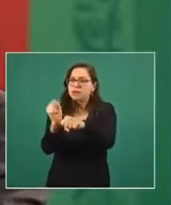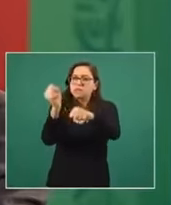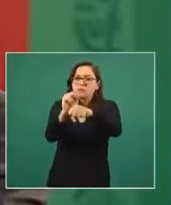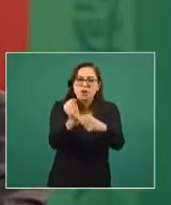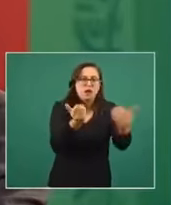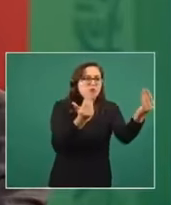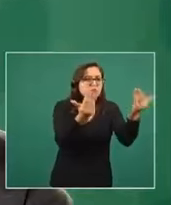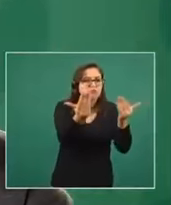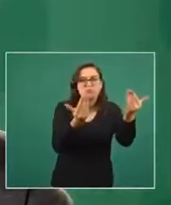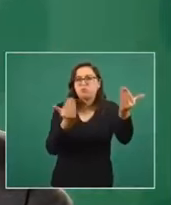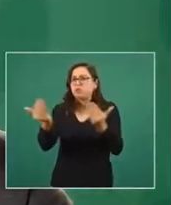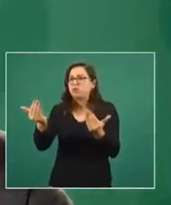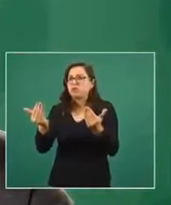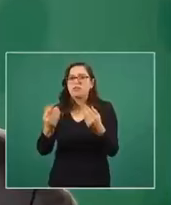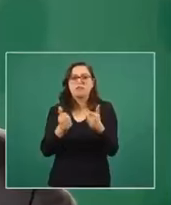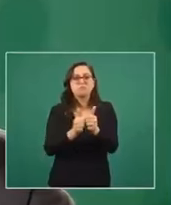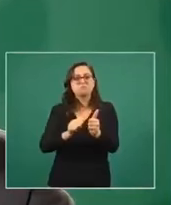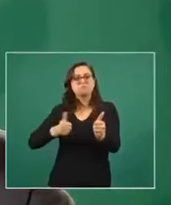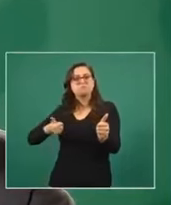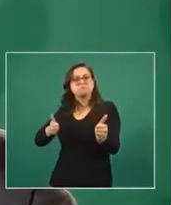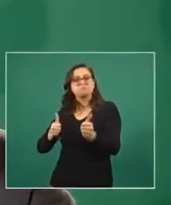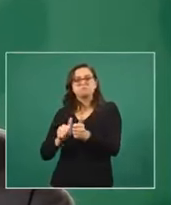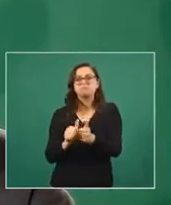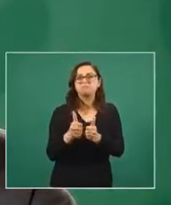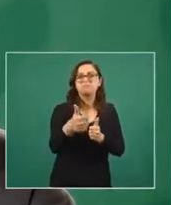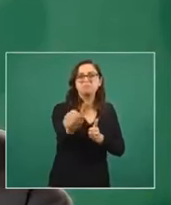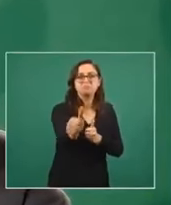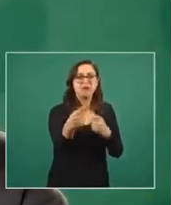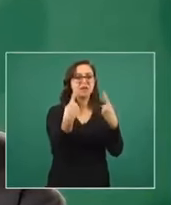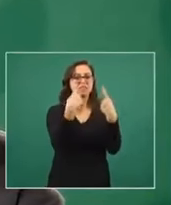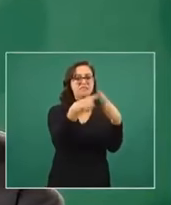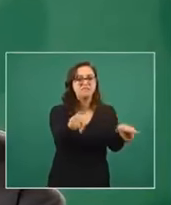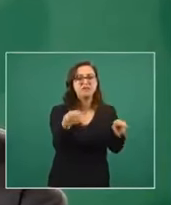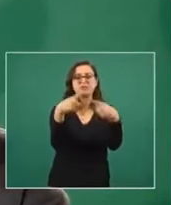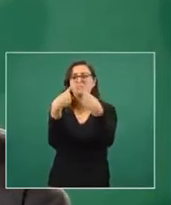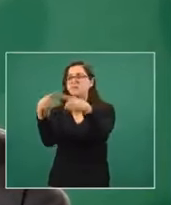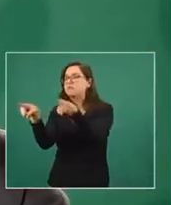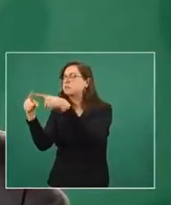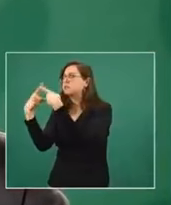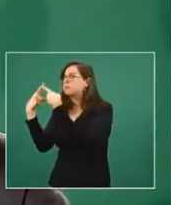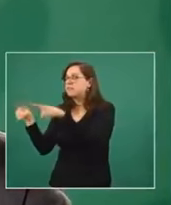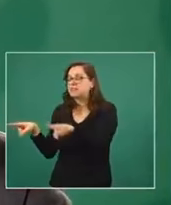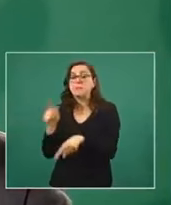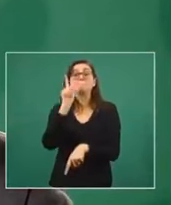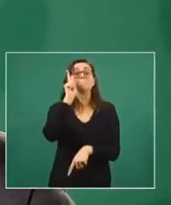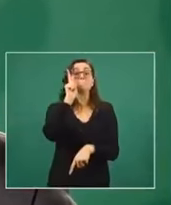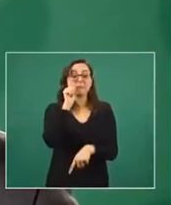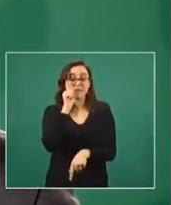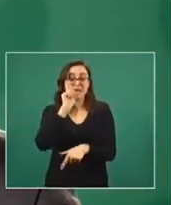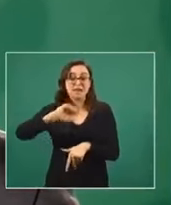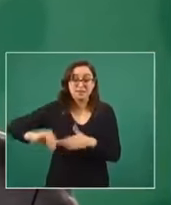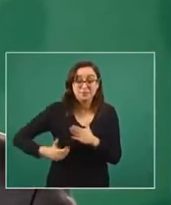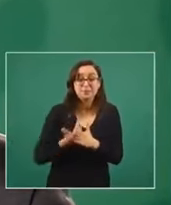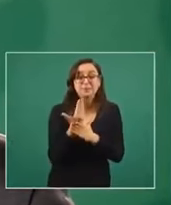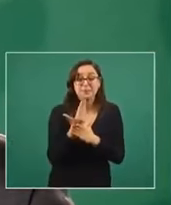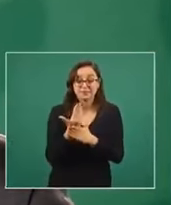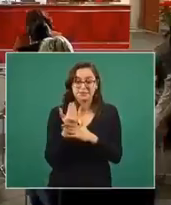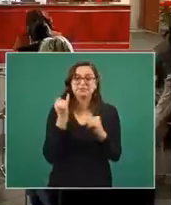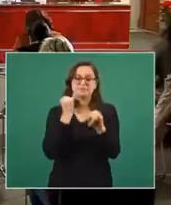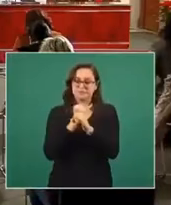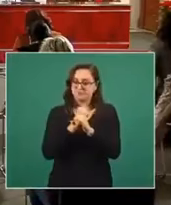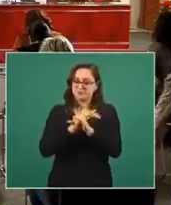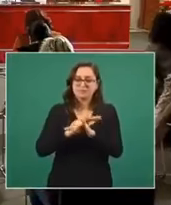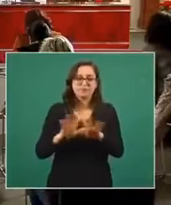diferente en cada entidad federativa. Mañana, que es Pulso de la Salud, actualizaremos muy probablemente lo que actualizamos